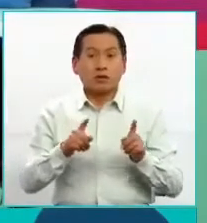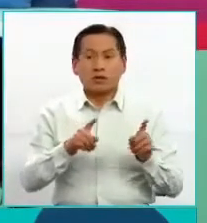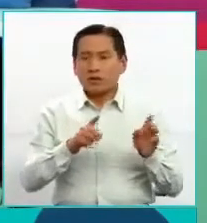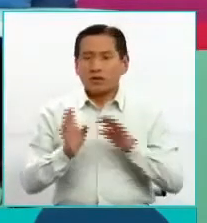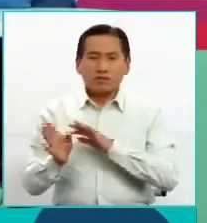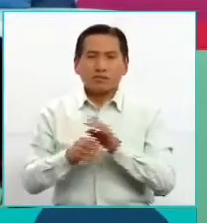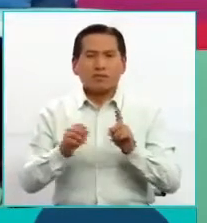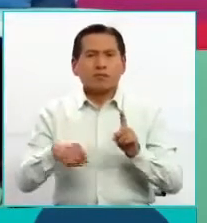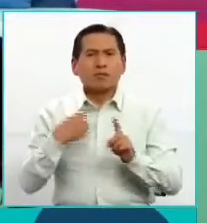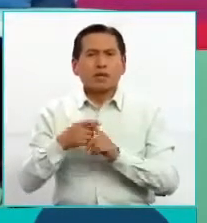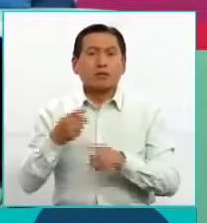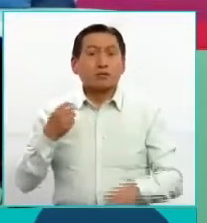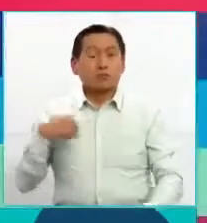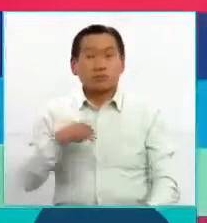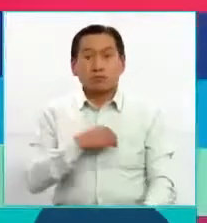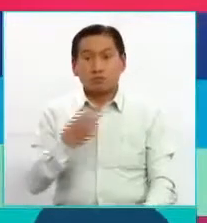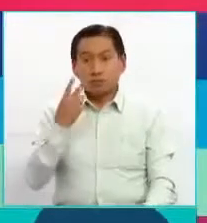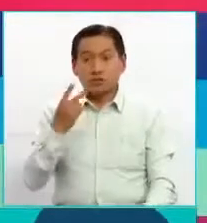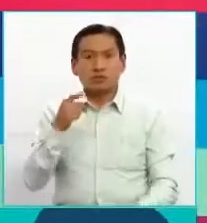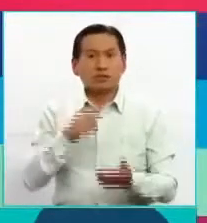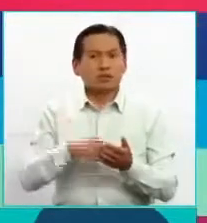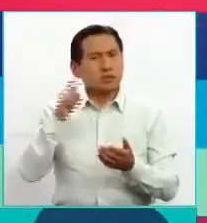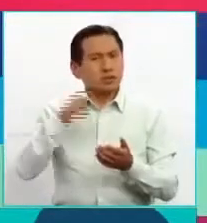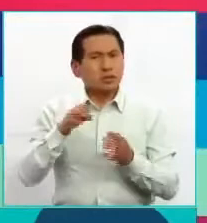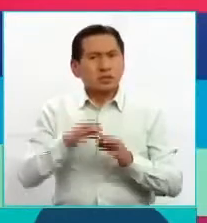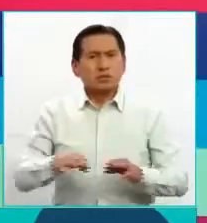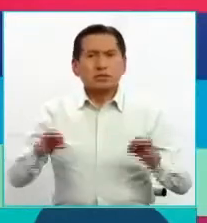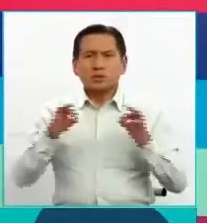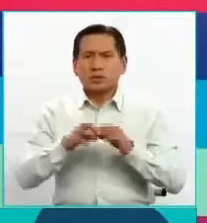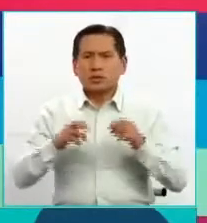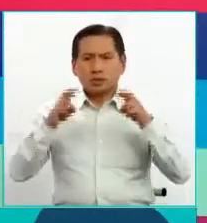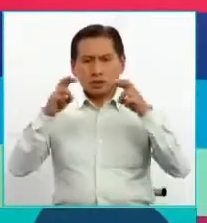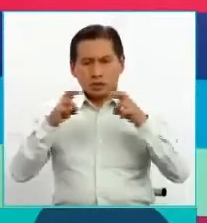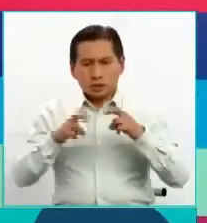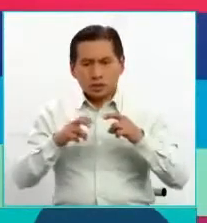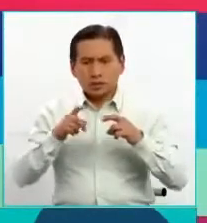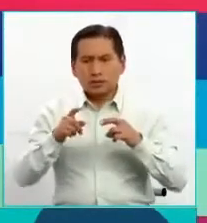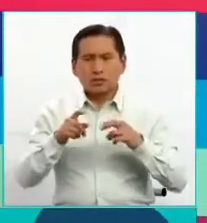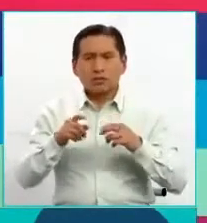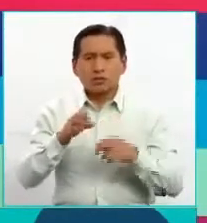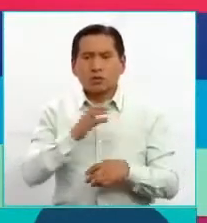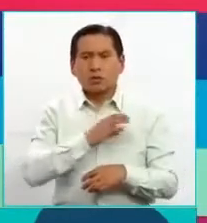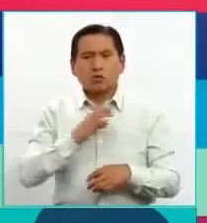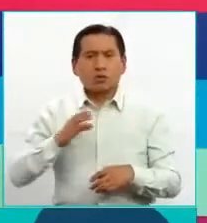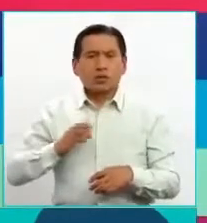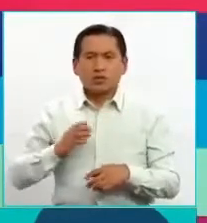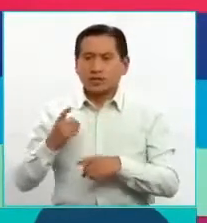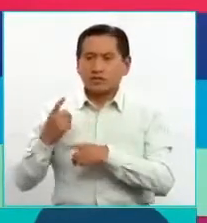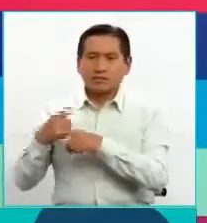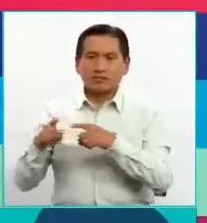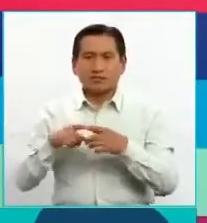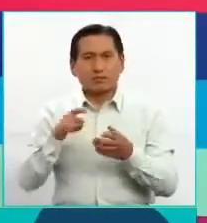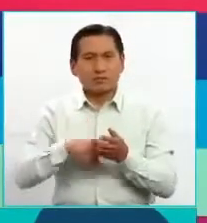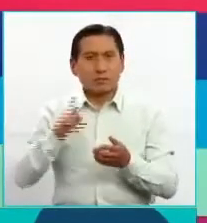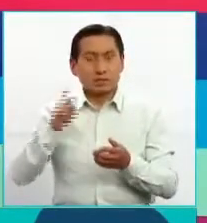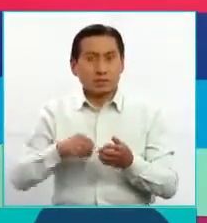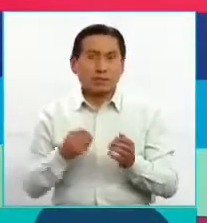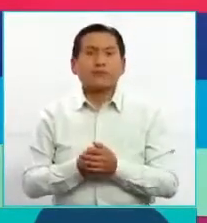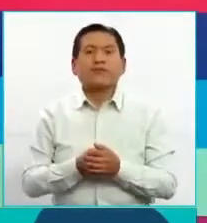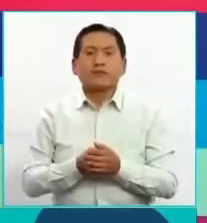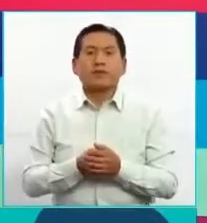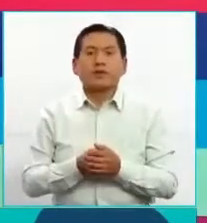viendo, esto tiene que pasar por un análisis de un comité multidisciplinario, ¿no?